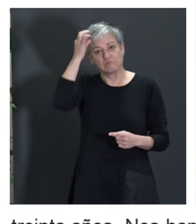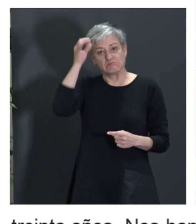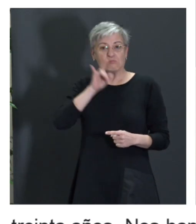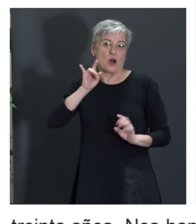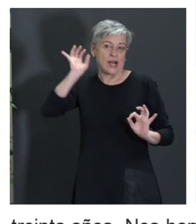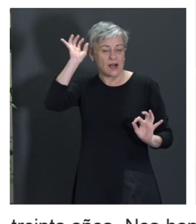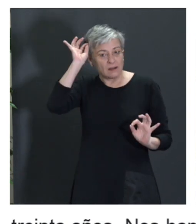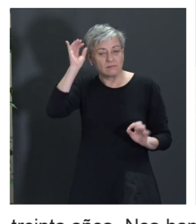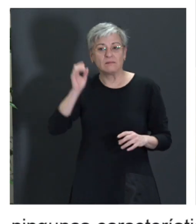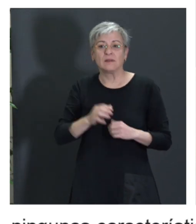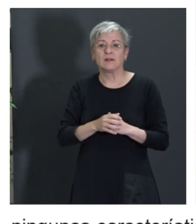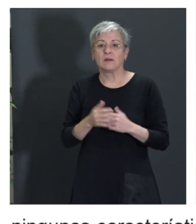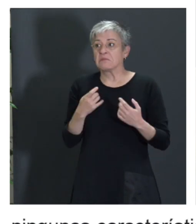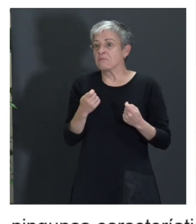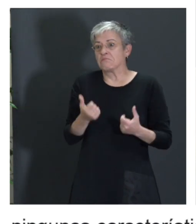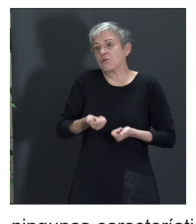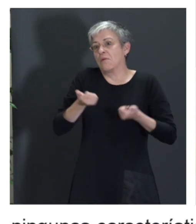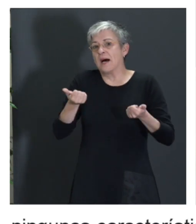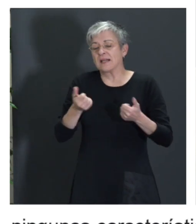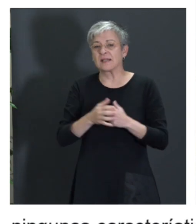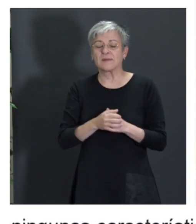y poco más.